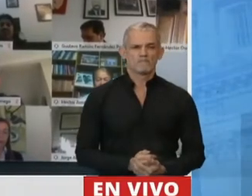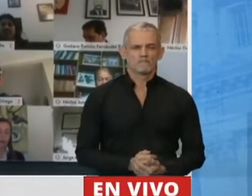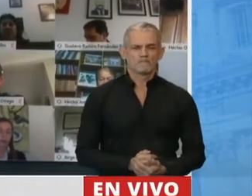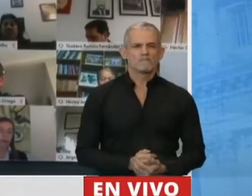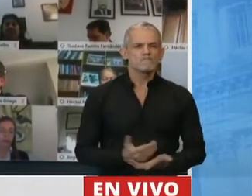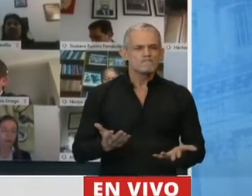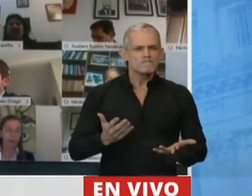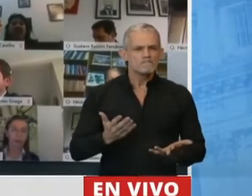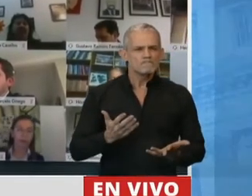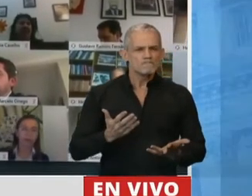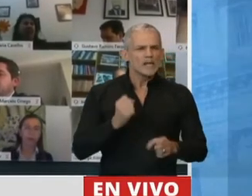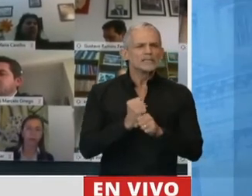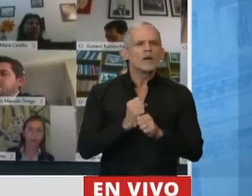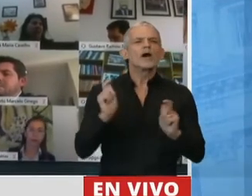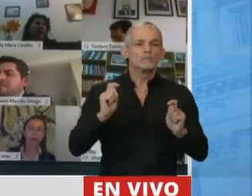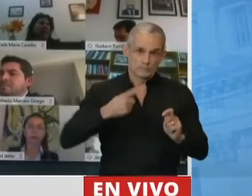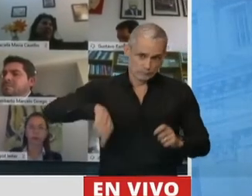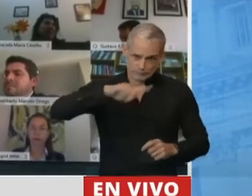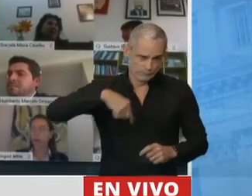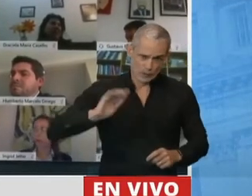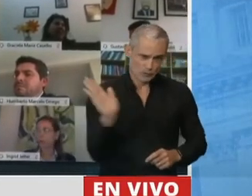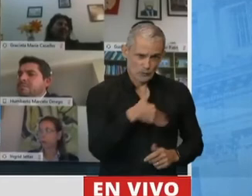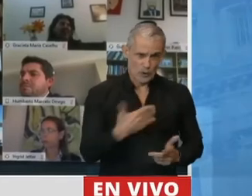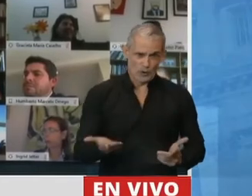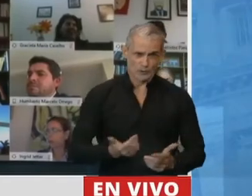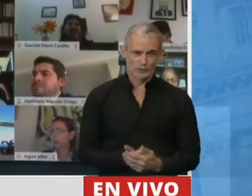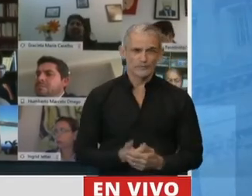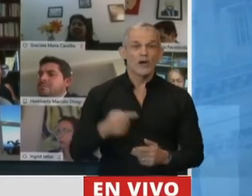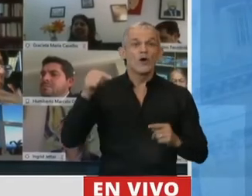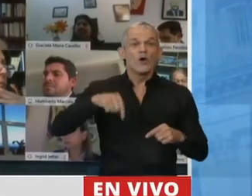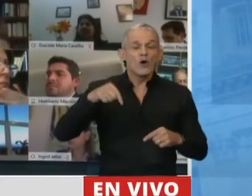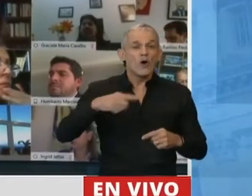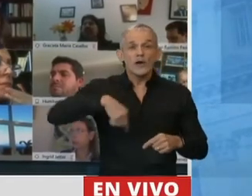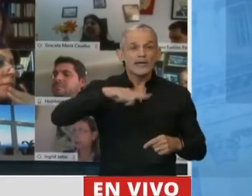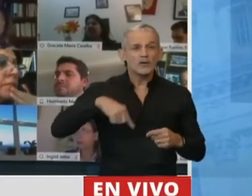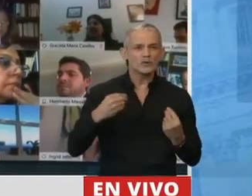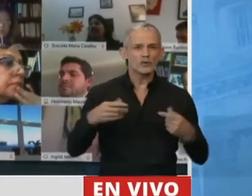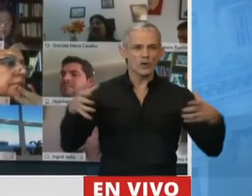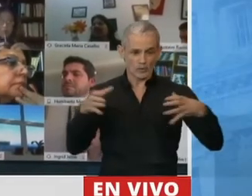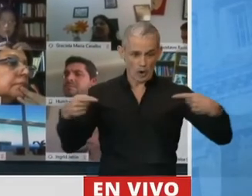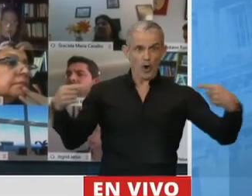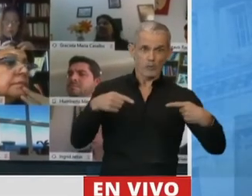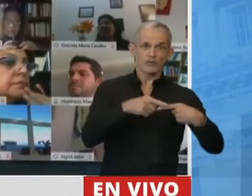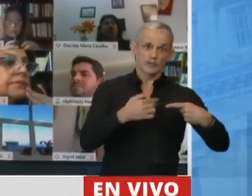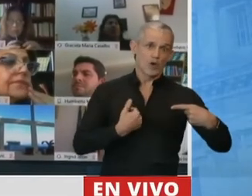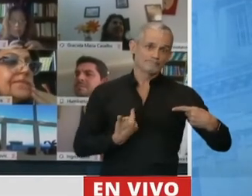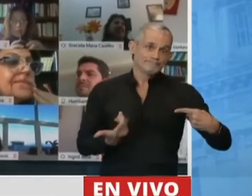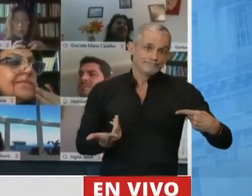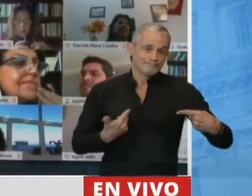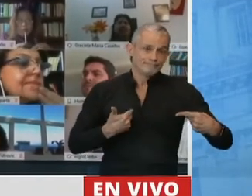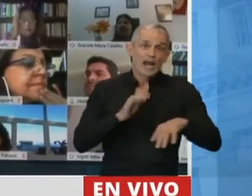que el desafío de todos, hoy a nosotros nos colocan en la oposición y queremos ser responsables